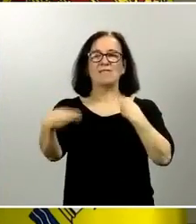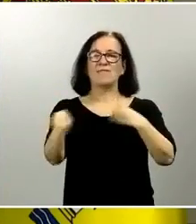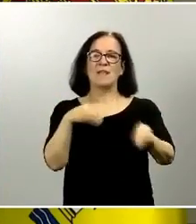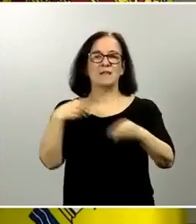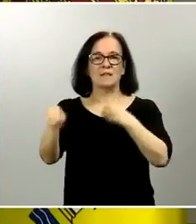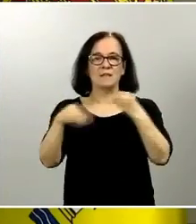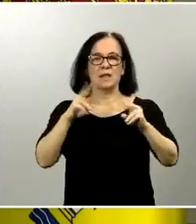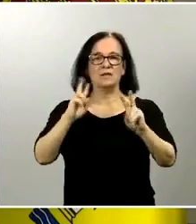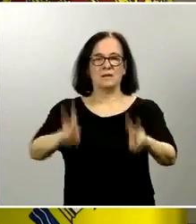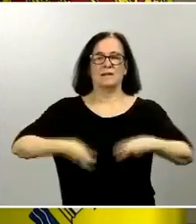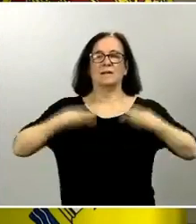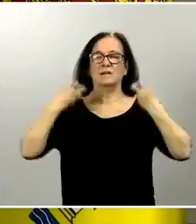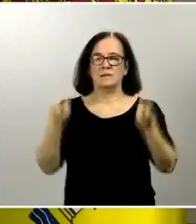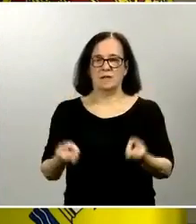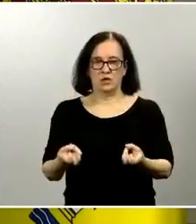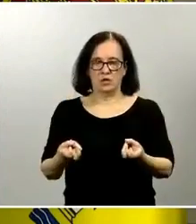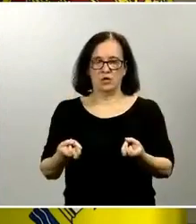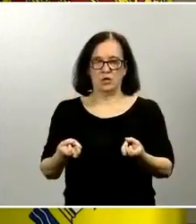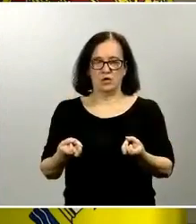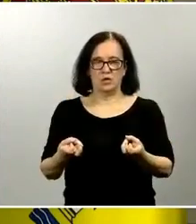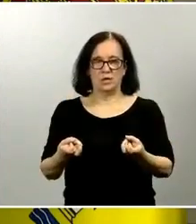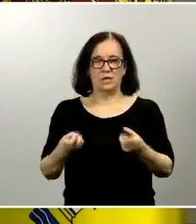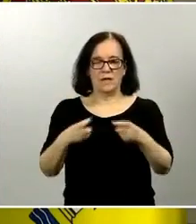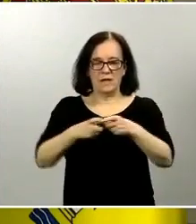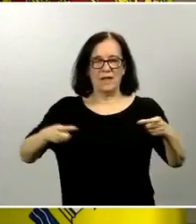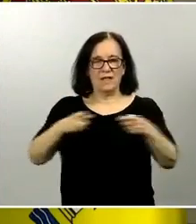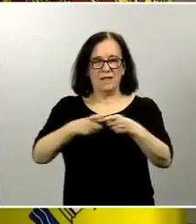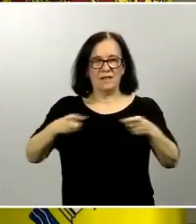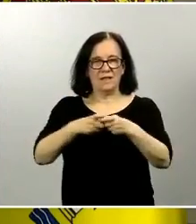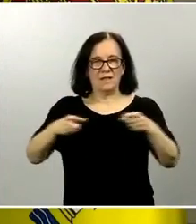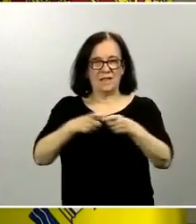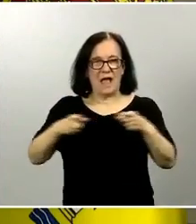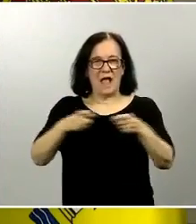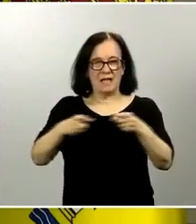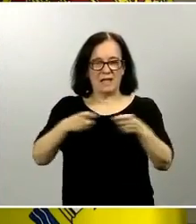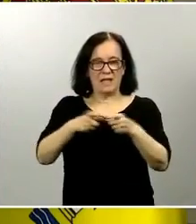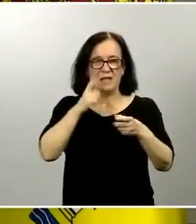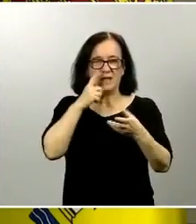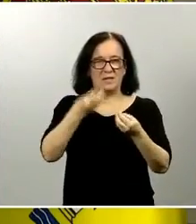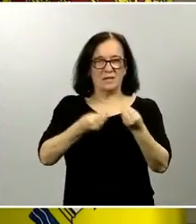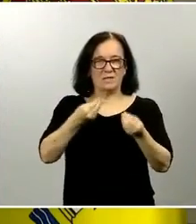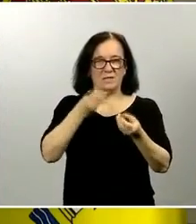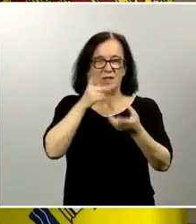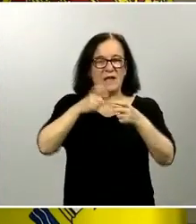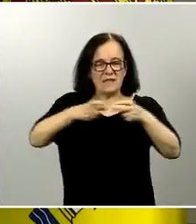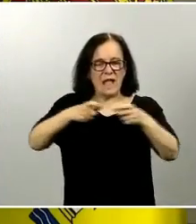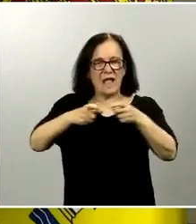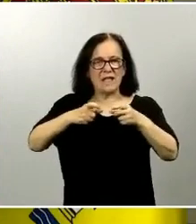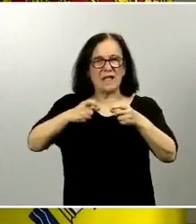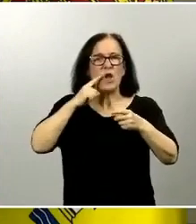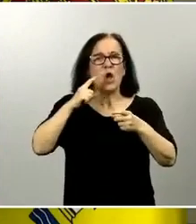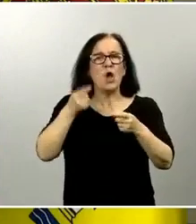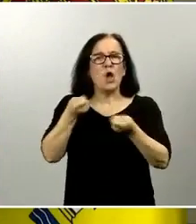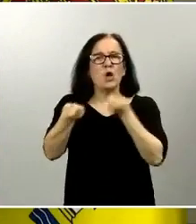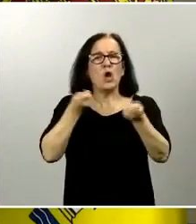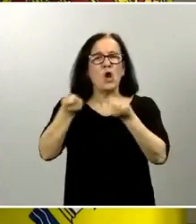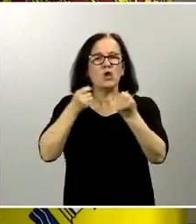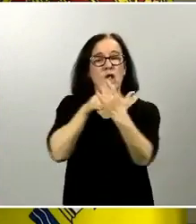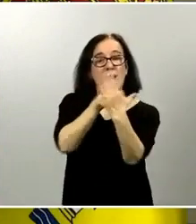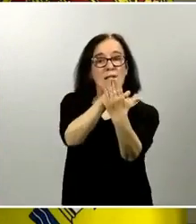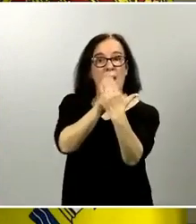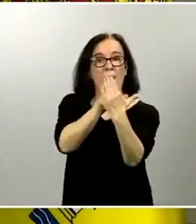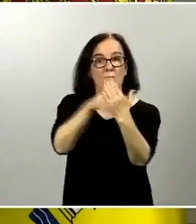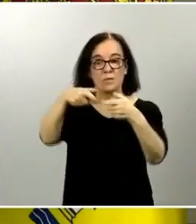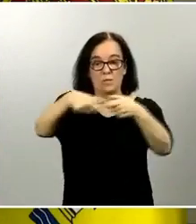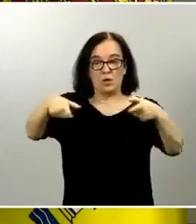renovación de las tarjetas de tacógrafo que son unas tarjetas que controlan en los camiones principalmente también